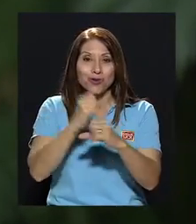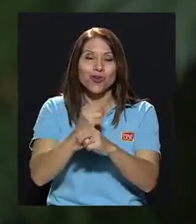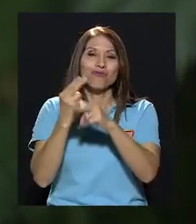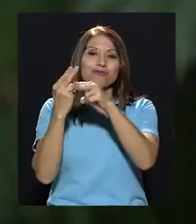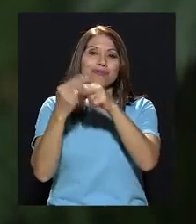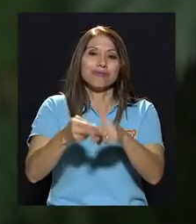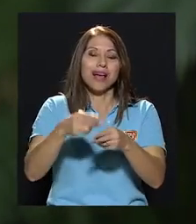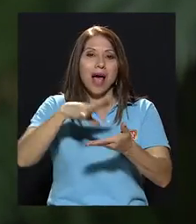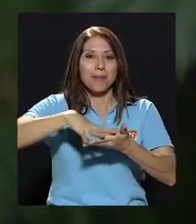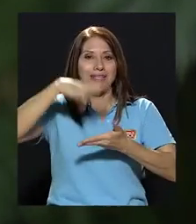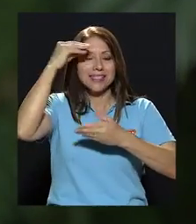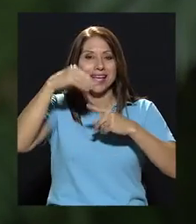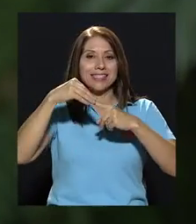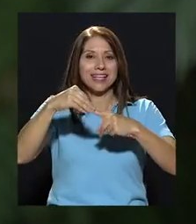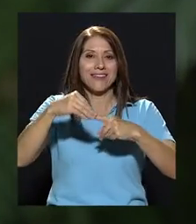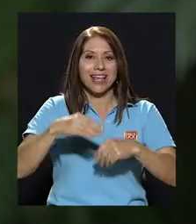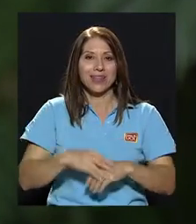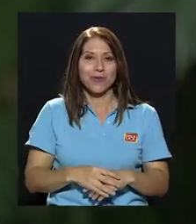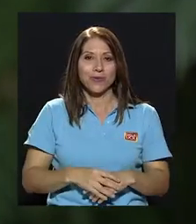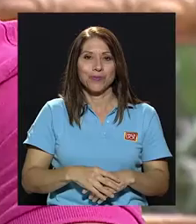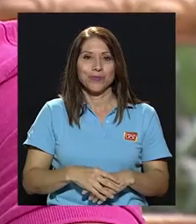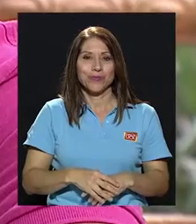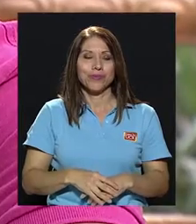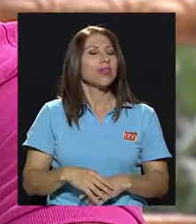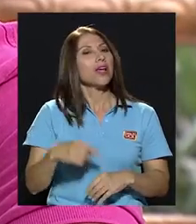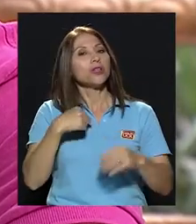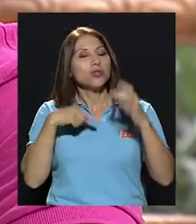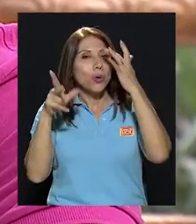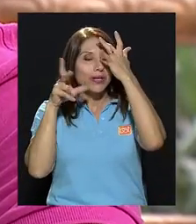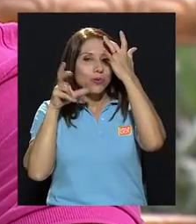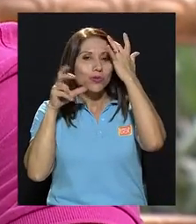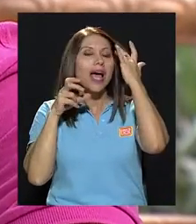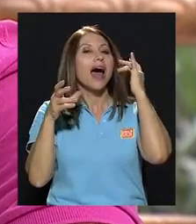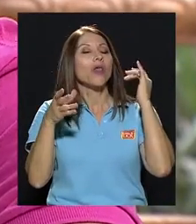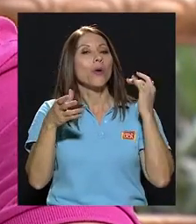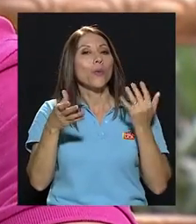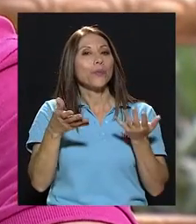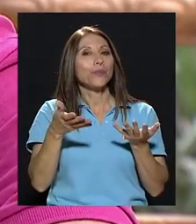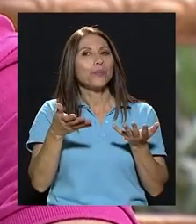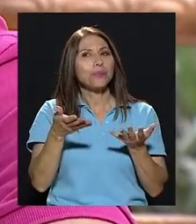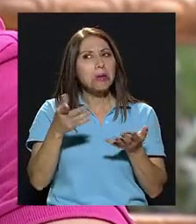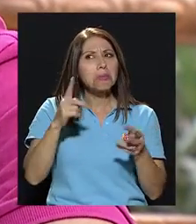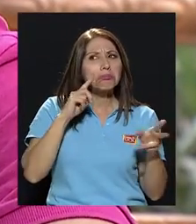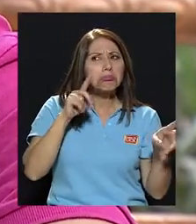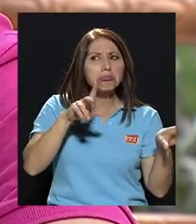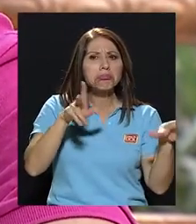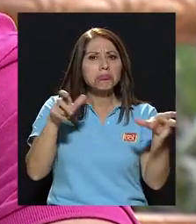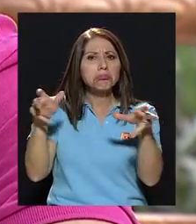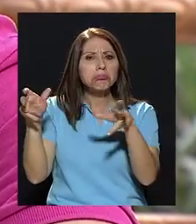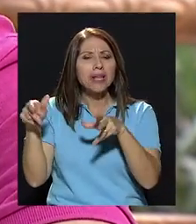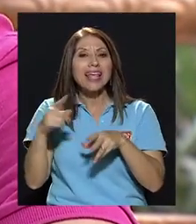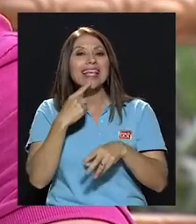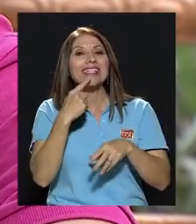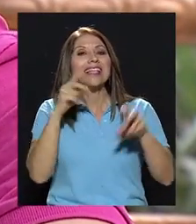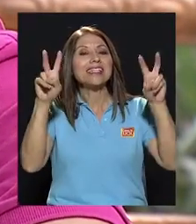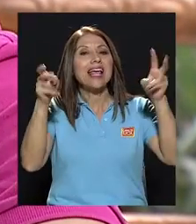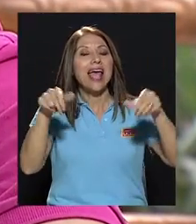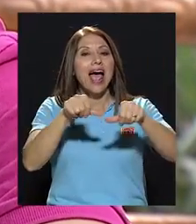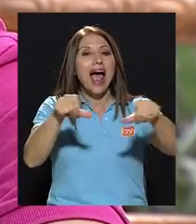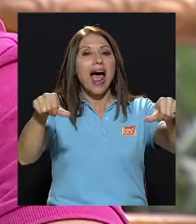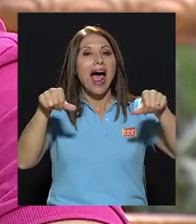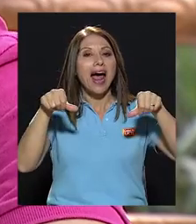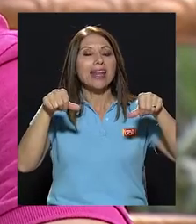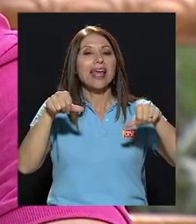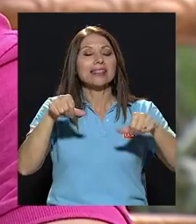podemos llamar que es un aprendizaje significativo. Karina, yo he escuchado en algunos ámbitos que se dice áreas de